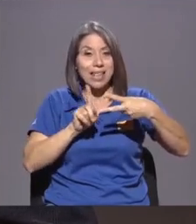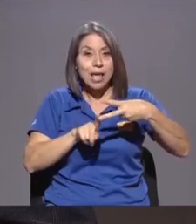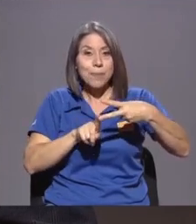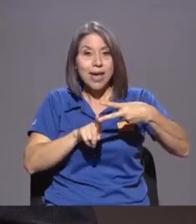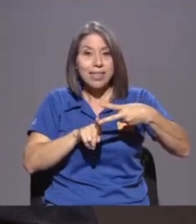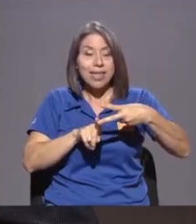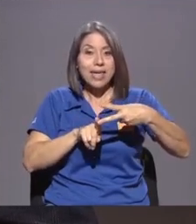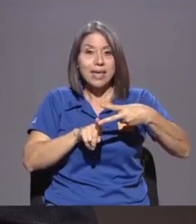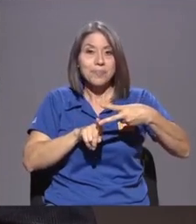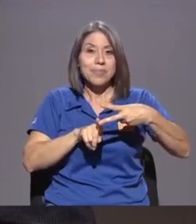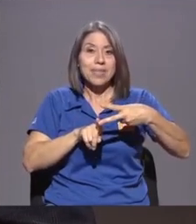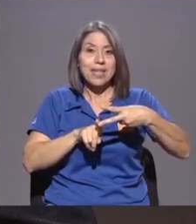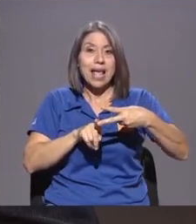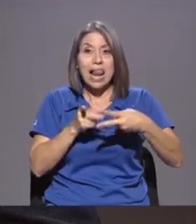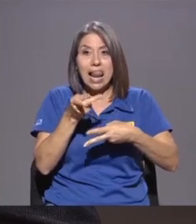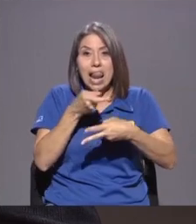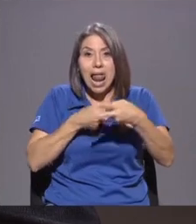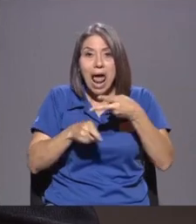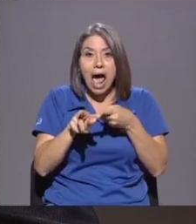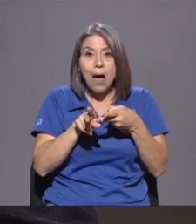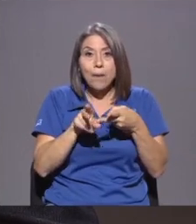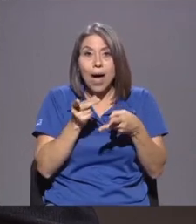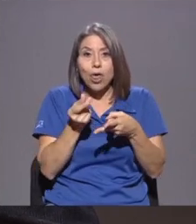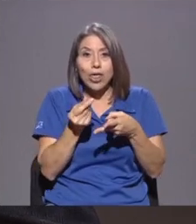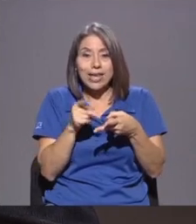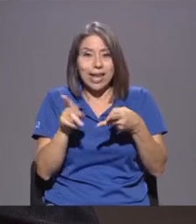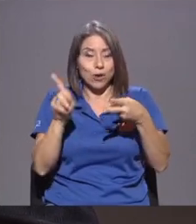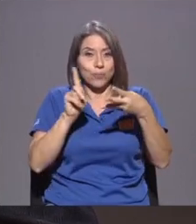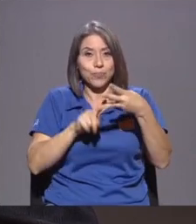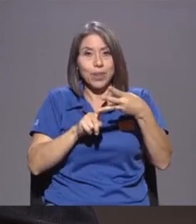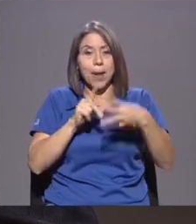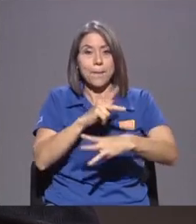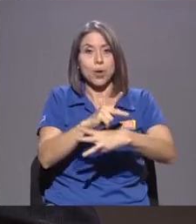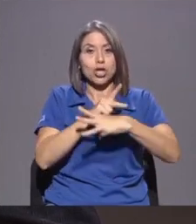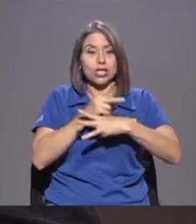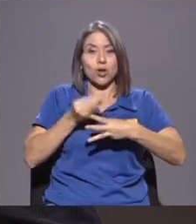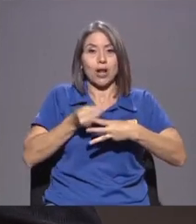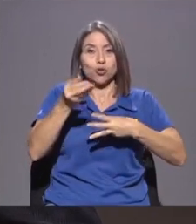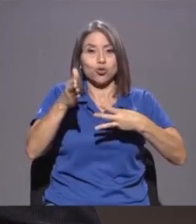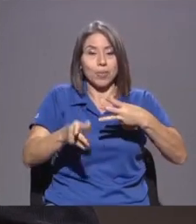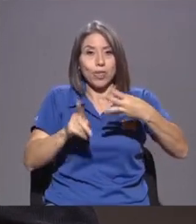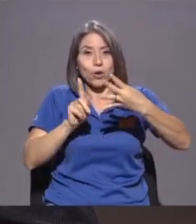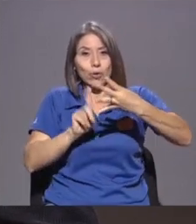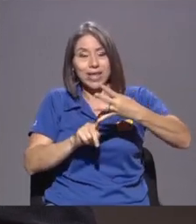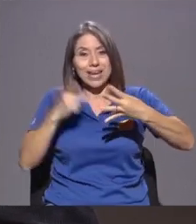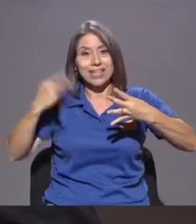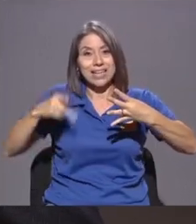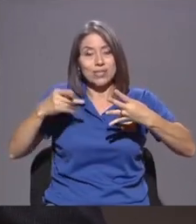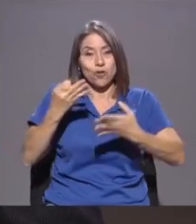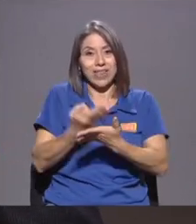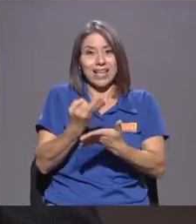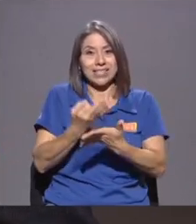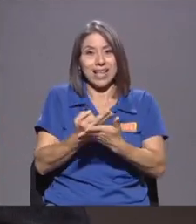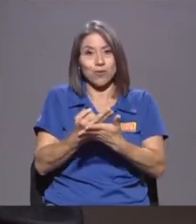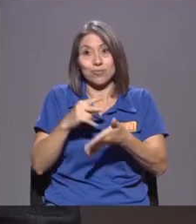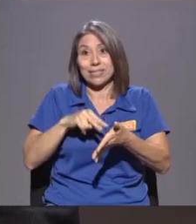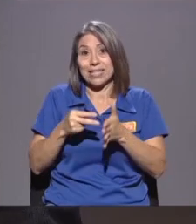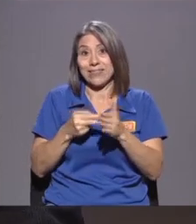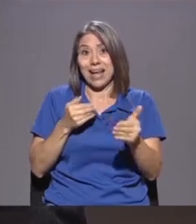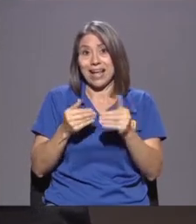La Lavado De Dinero El Tema De Protección Al Consumidor Y El Tema Del Rigo Financiero O sea Casi Nada